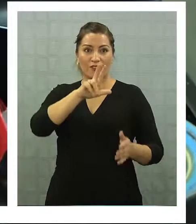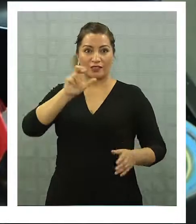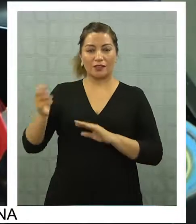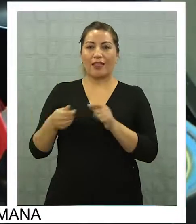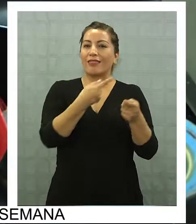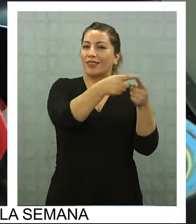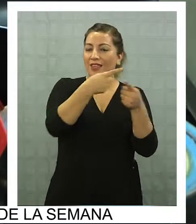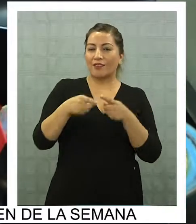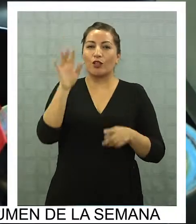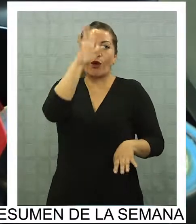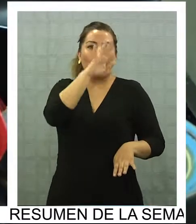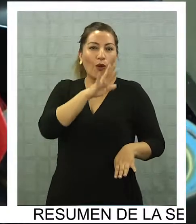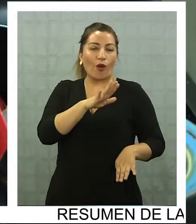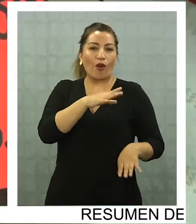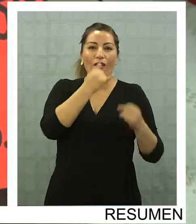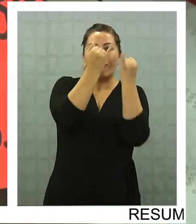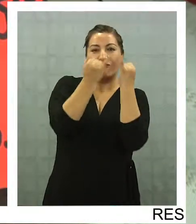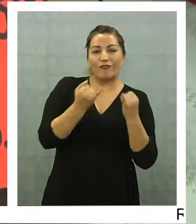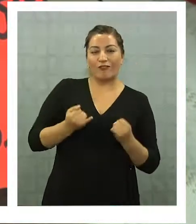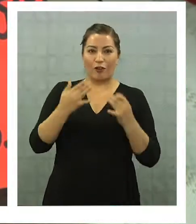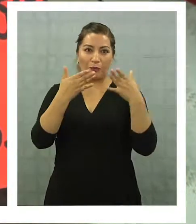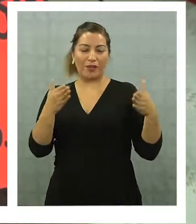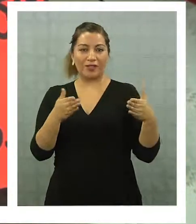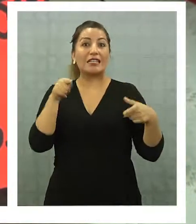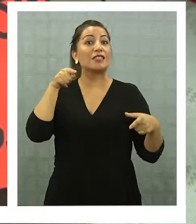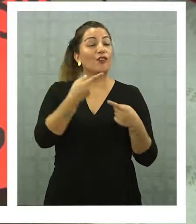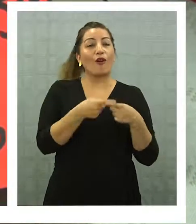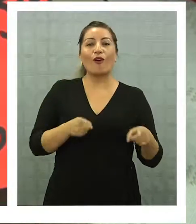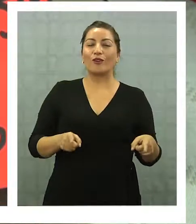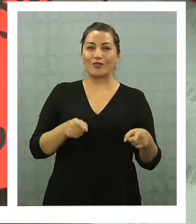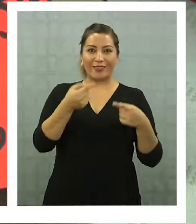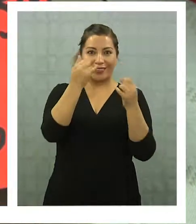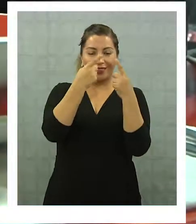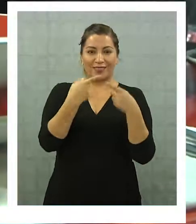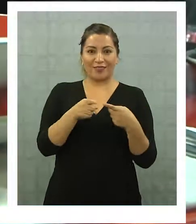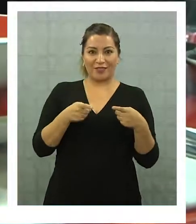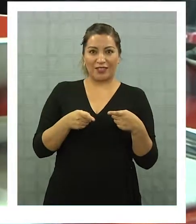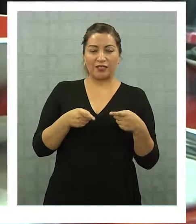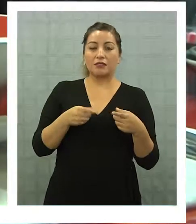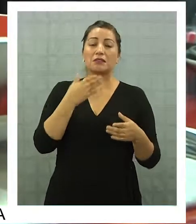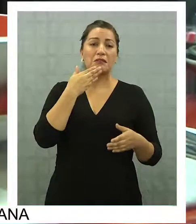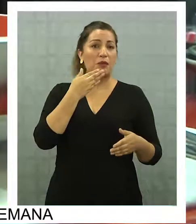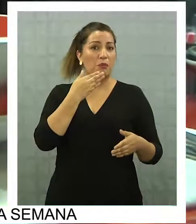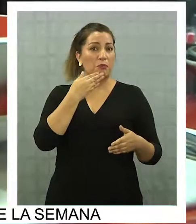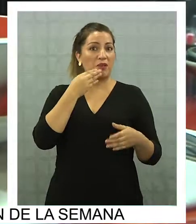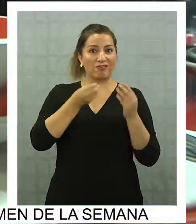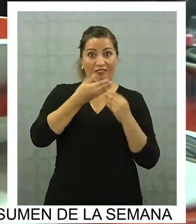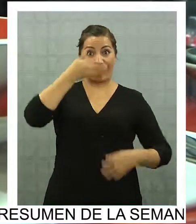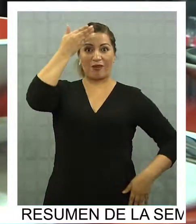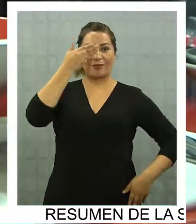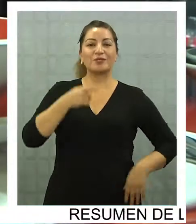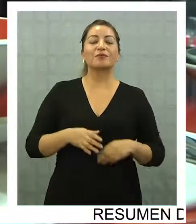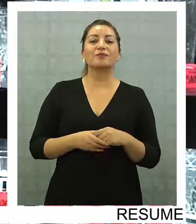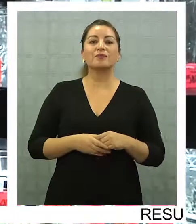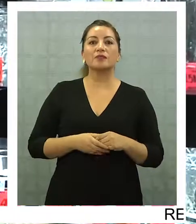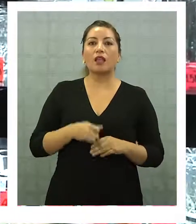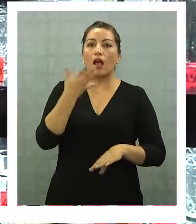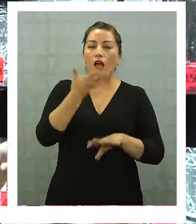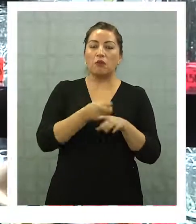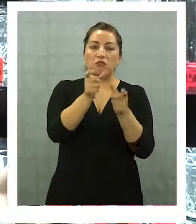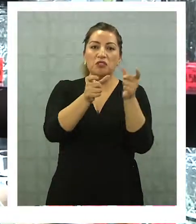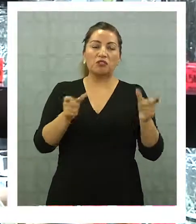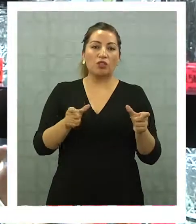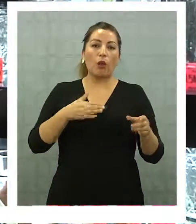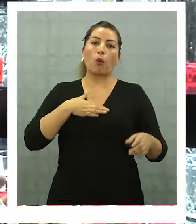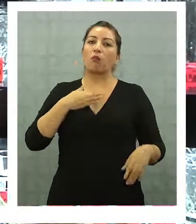Las variedades en colores, diseños y formas es otra variante que al parecer también se ha puesto muy de moda. Hay gente que busca lo